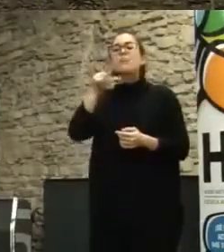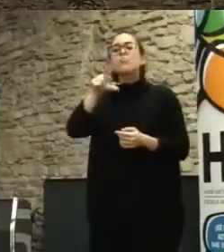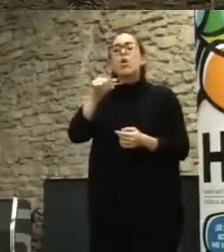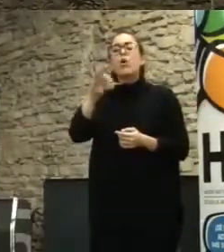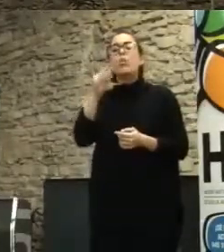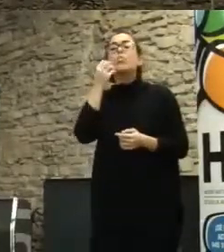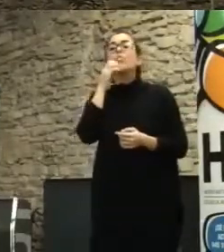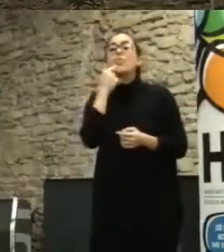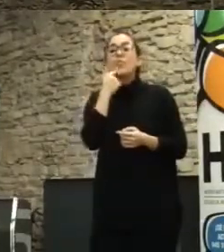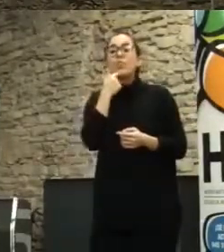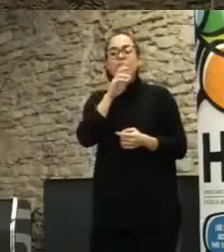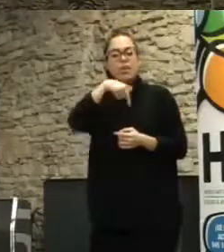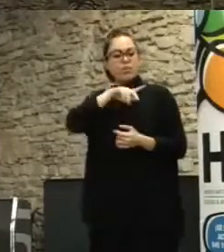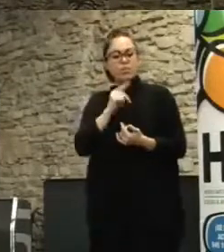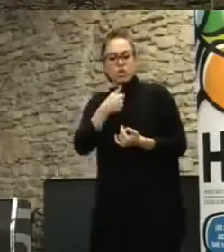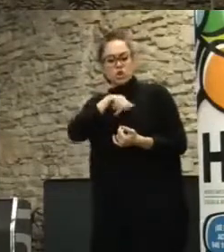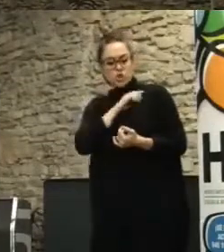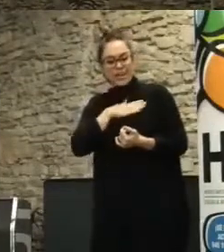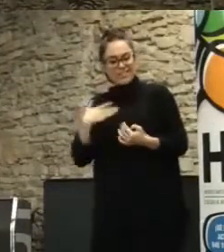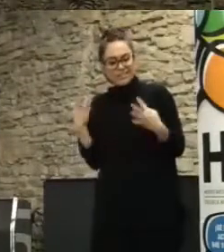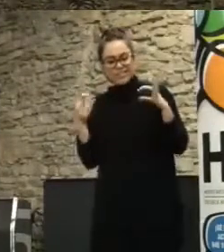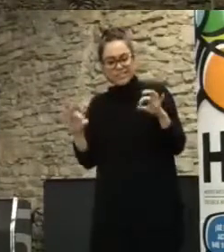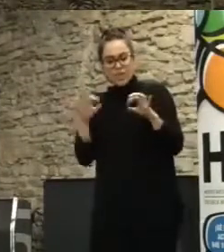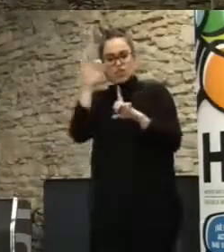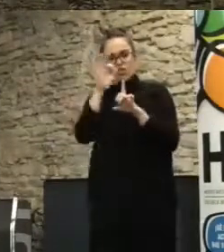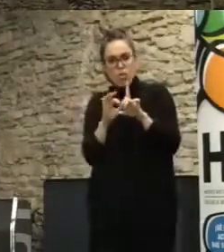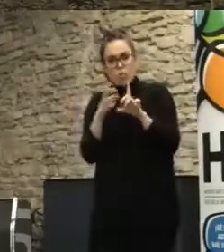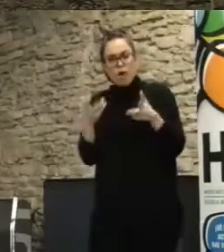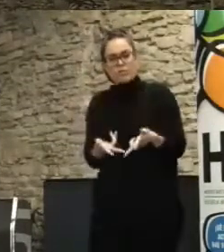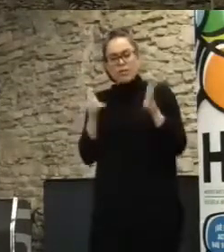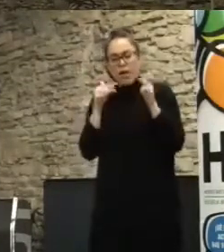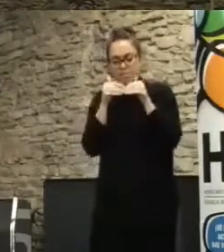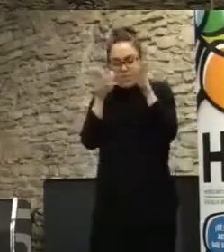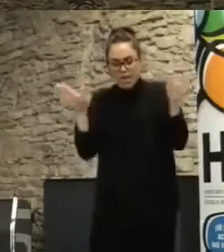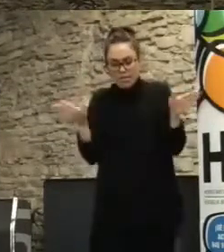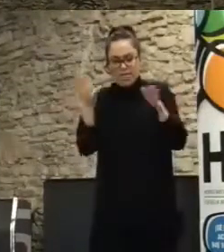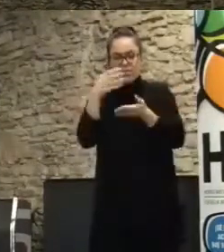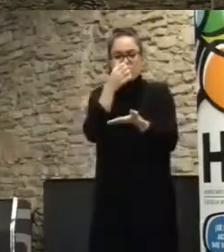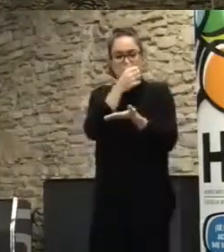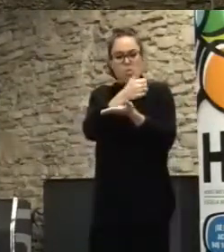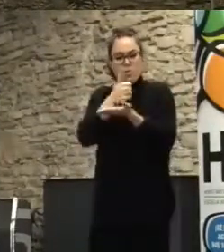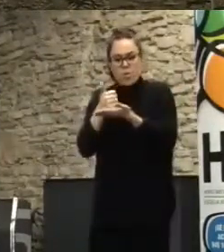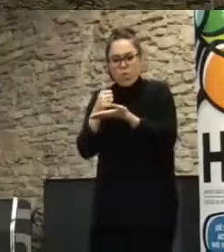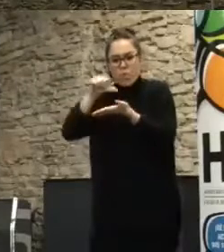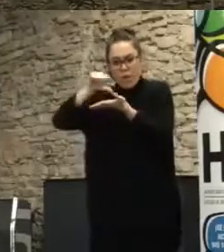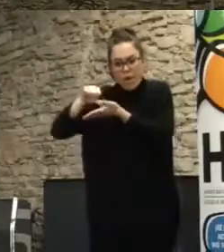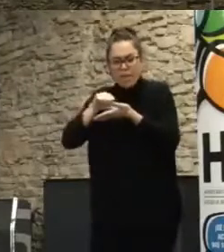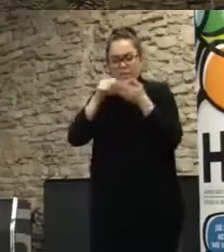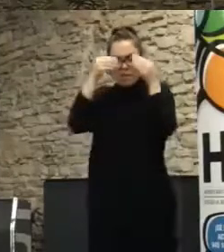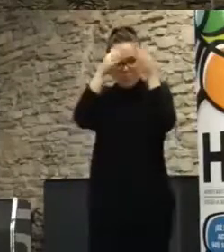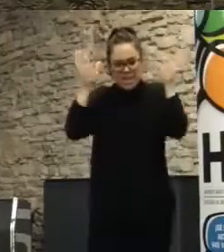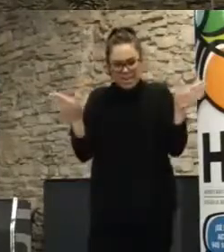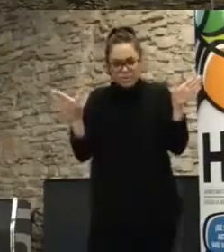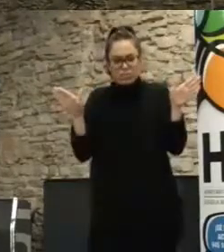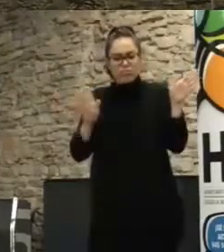todo el mundo aspira a tener softwares abiertos, ciudades democráticas, ciudades transparentes y este desarrollo abierto